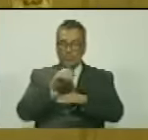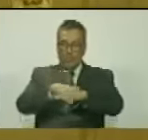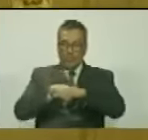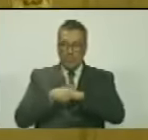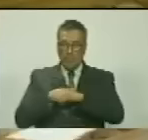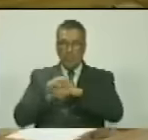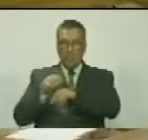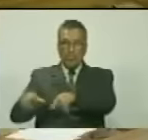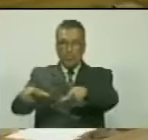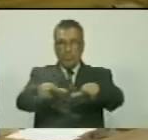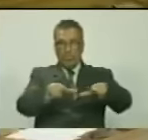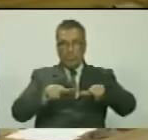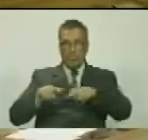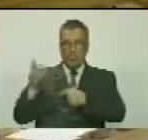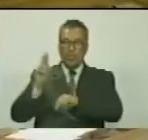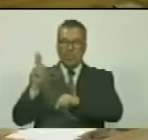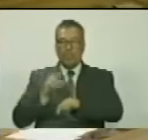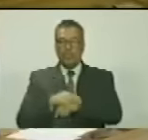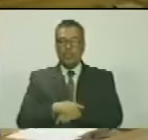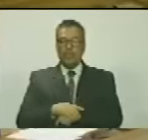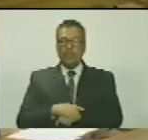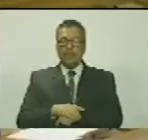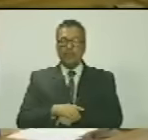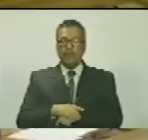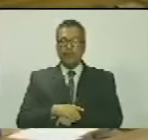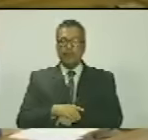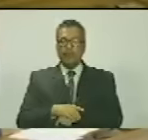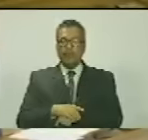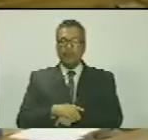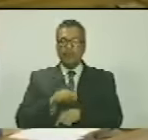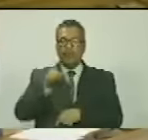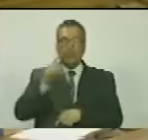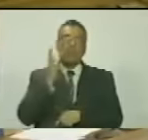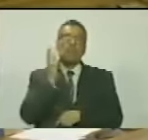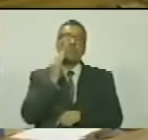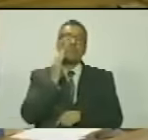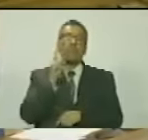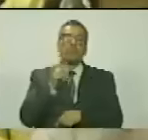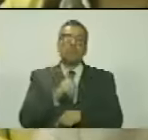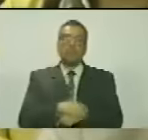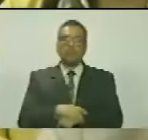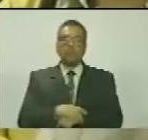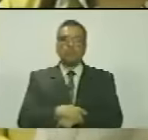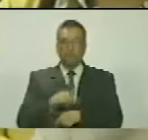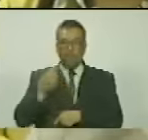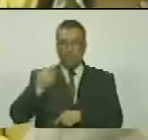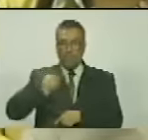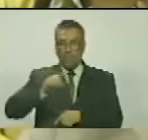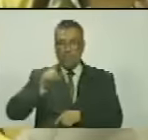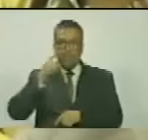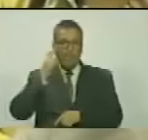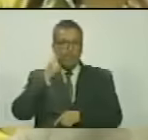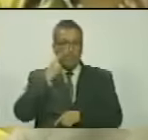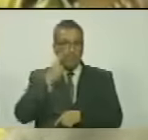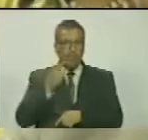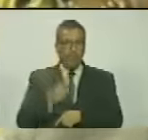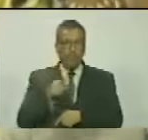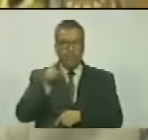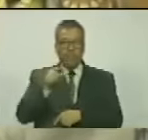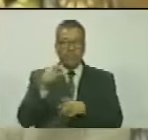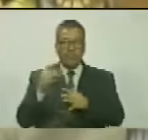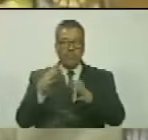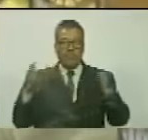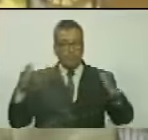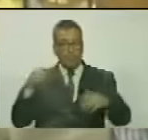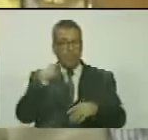estaban en el territorio de la República. Hay un ejemplo que debemos tomar de este